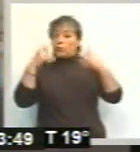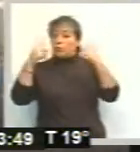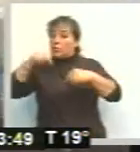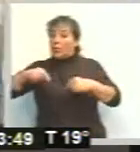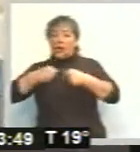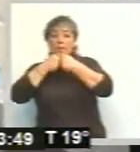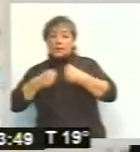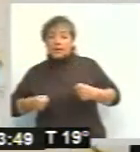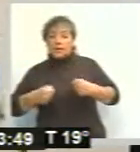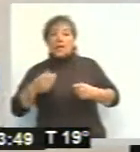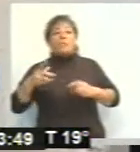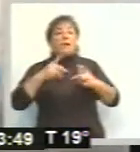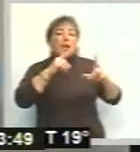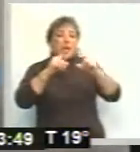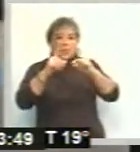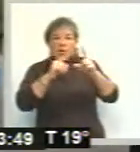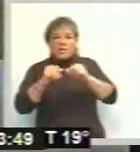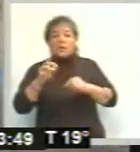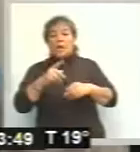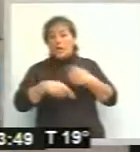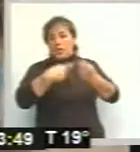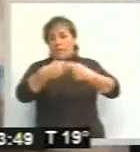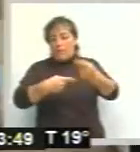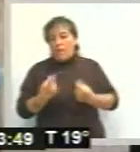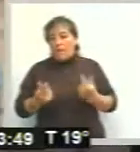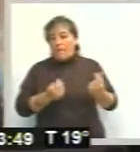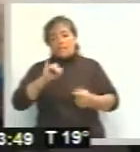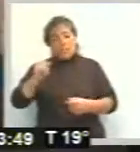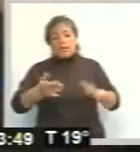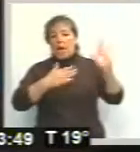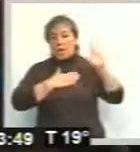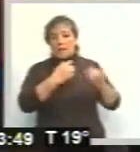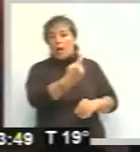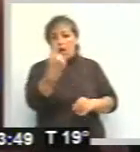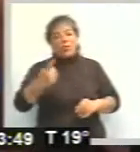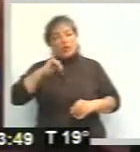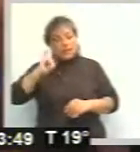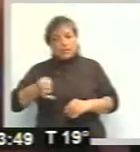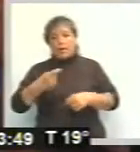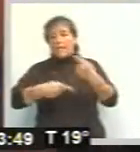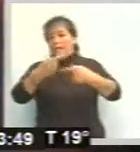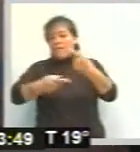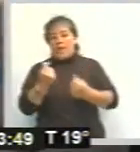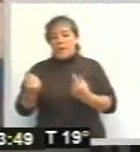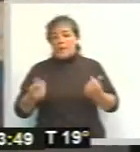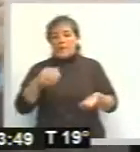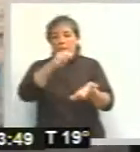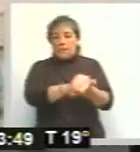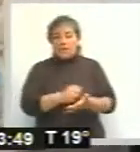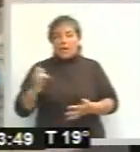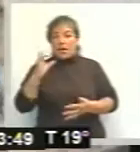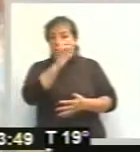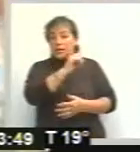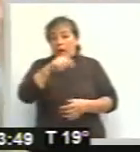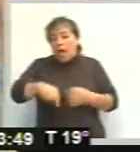para tomar las quejas y llevar adelante esa devolución, pero sí garantizarle a cada uno que se le va a devolver el dinero de esos pasajes. ¿Hasta el momento no hay